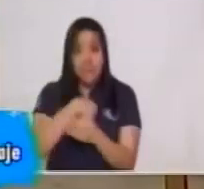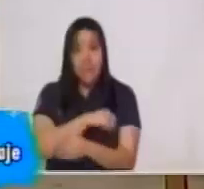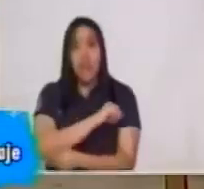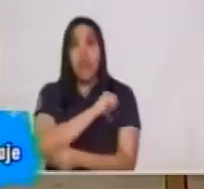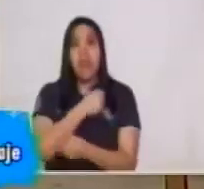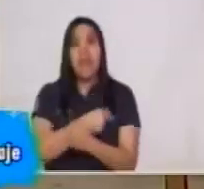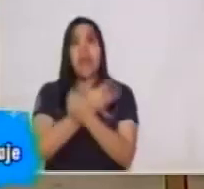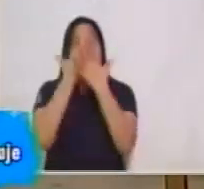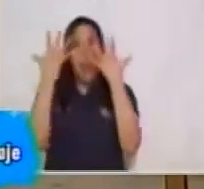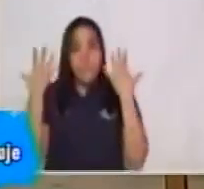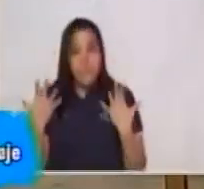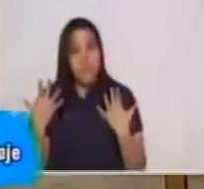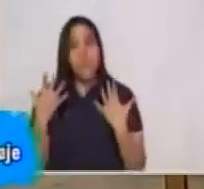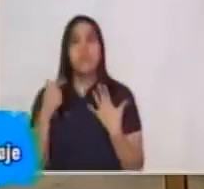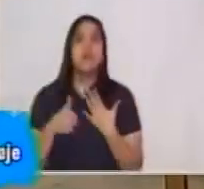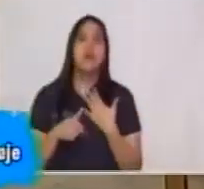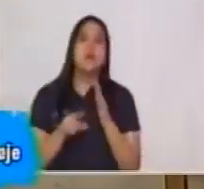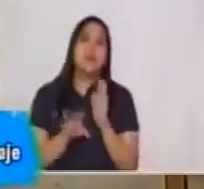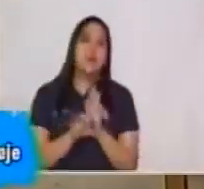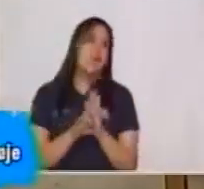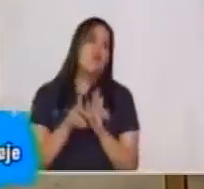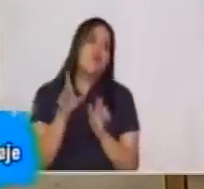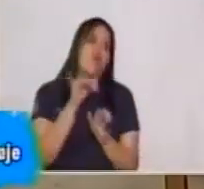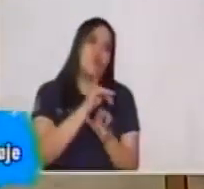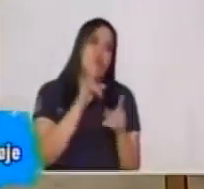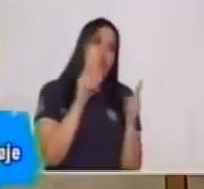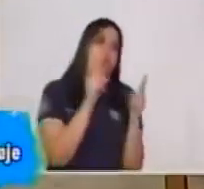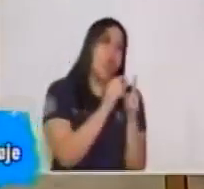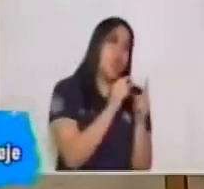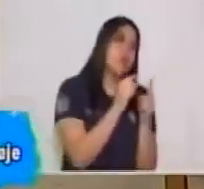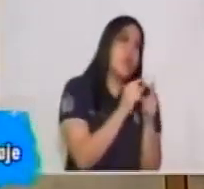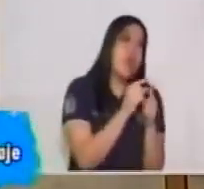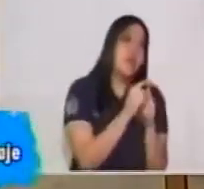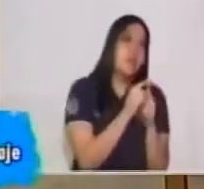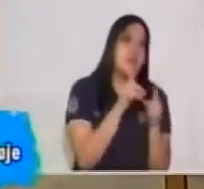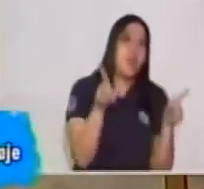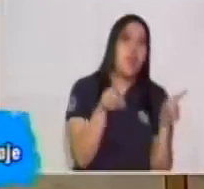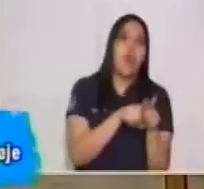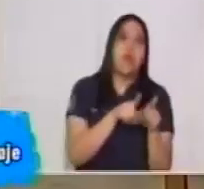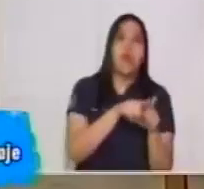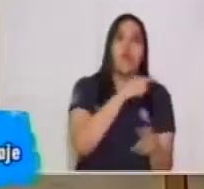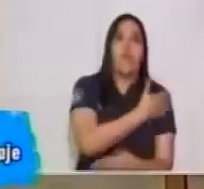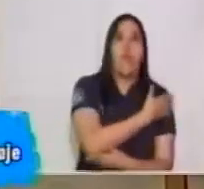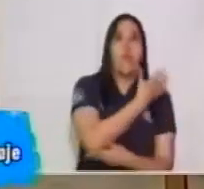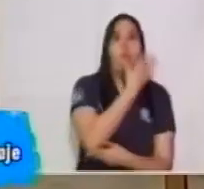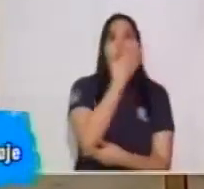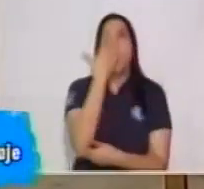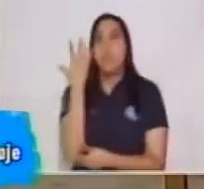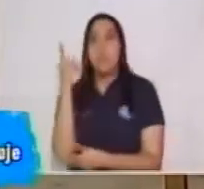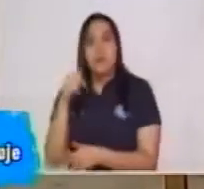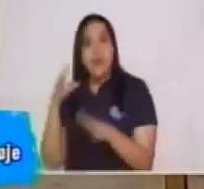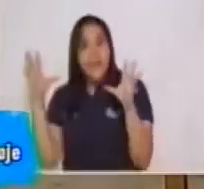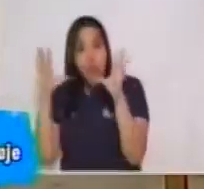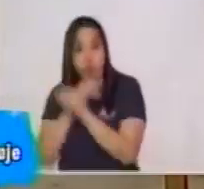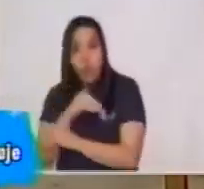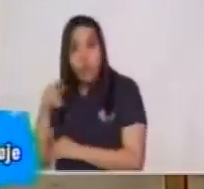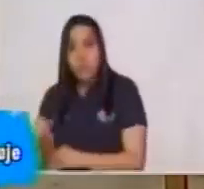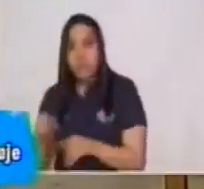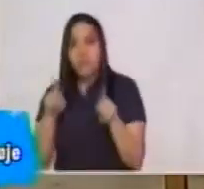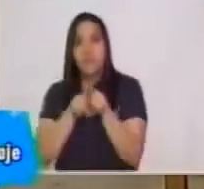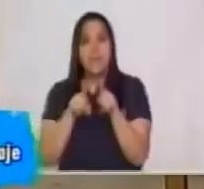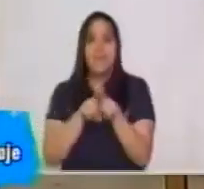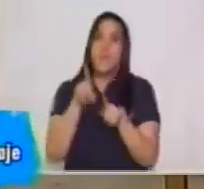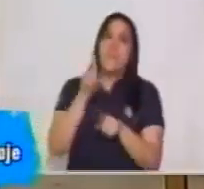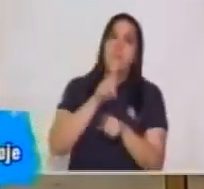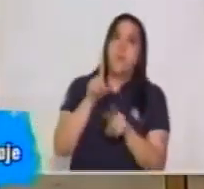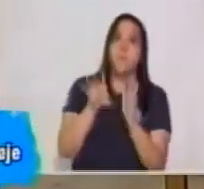estás en el día, no utiliza las mismas palabras como cuando estás en la noche, porque hay contextos diferentes. No haces lo